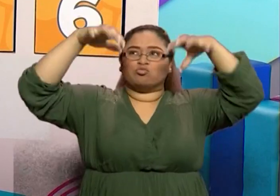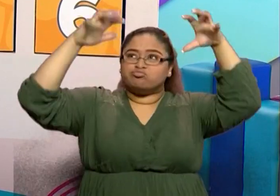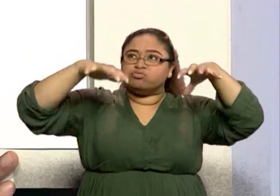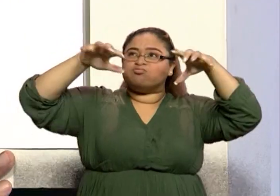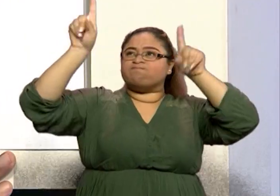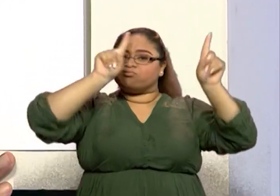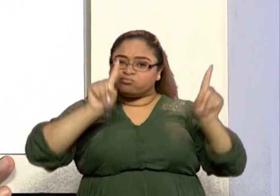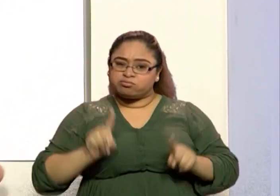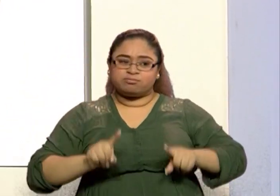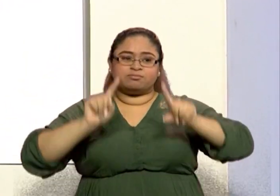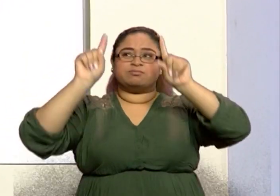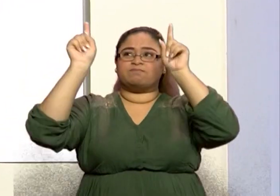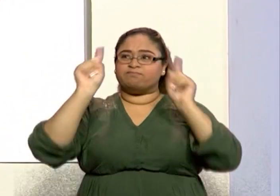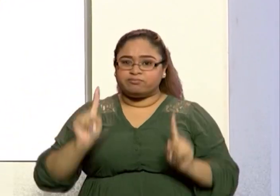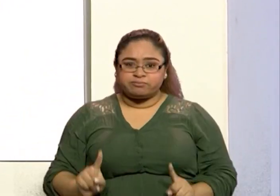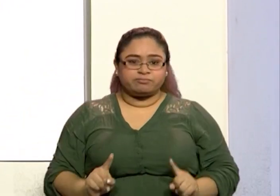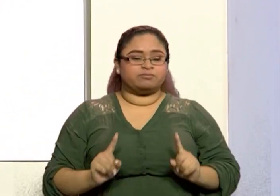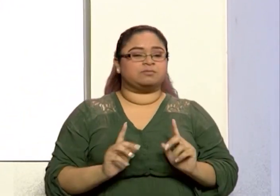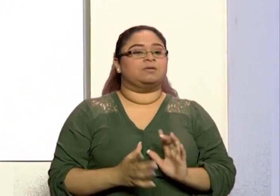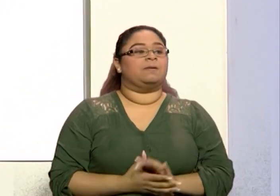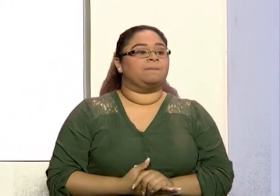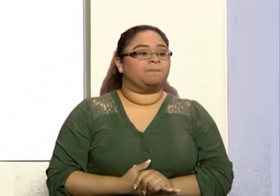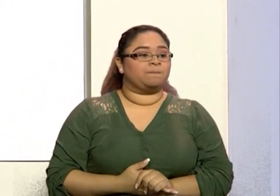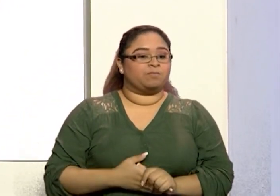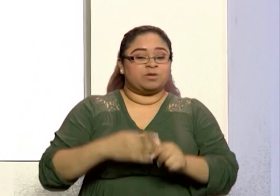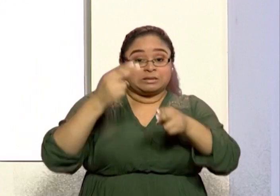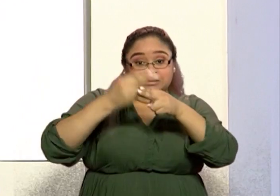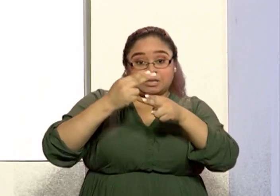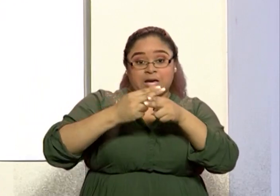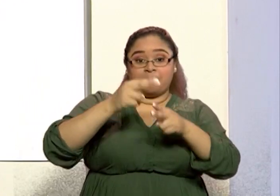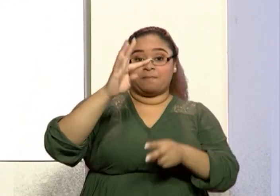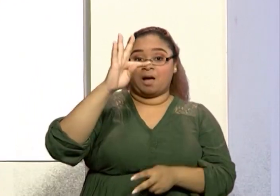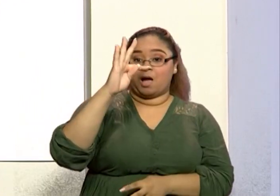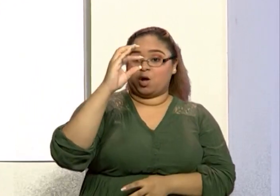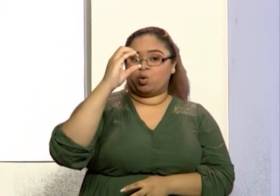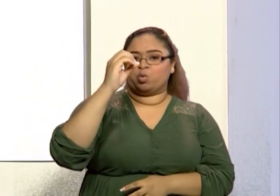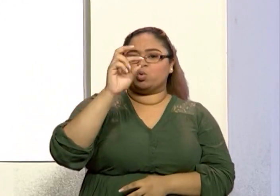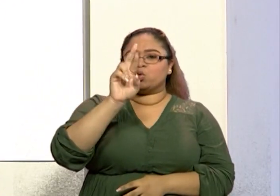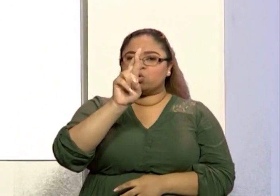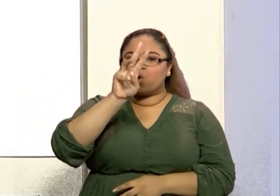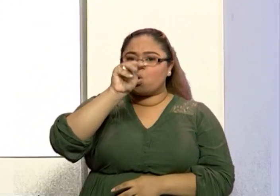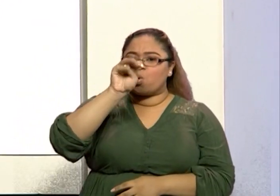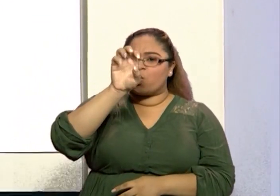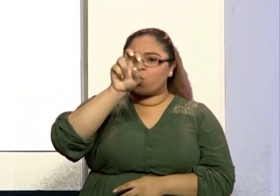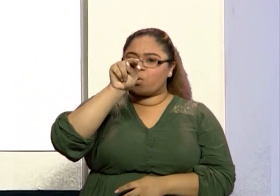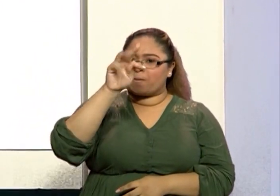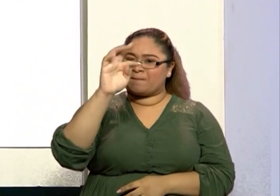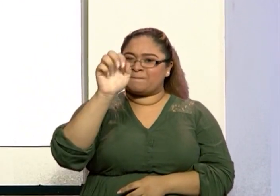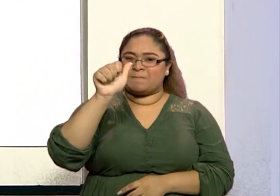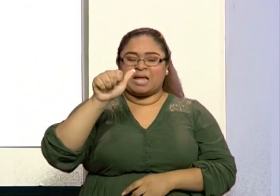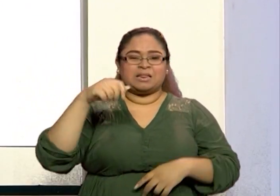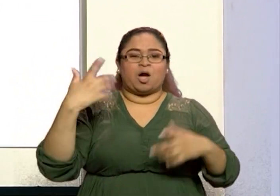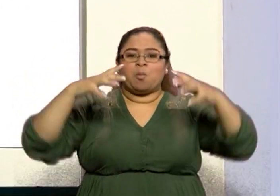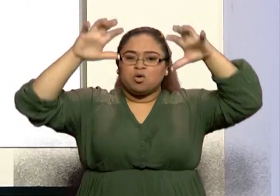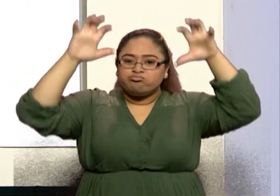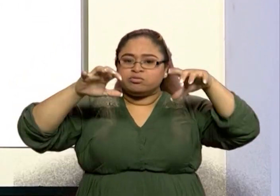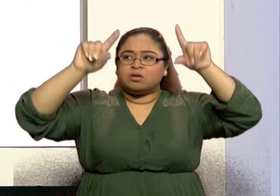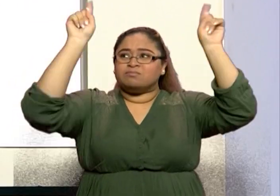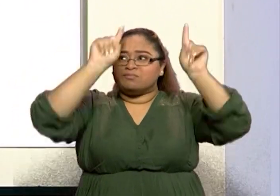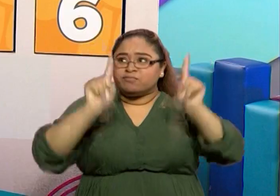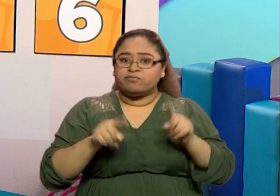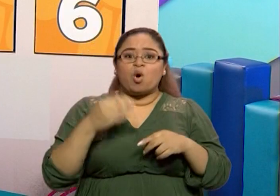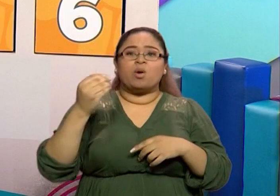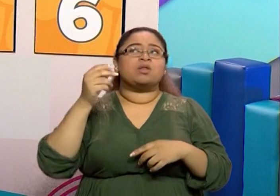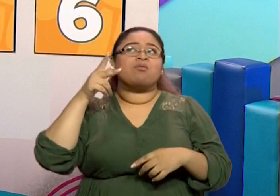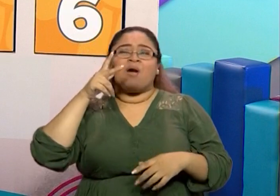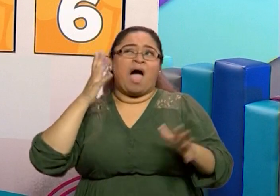Tormenta. Miren, cuando hay tormenta, esos rayos y esos sonidos son tan fuertes que creo que nos da miedo. Y corremos